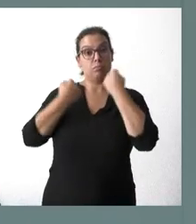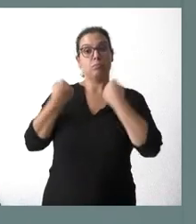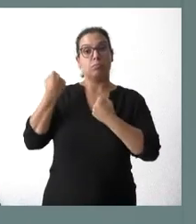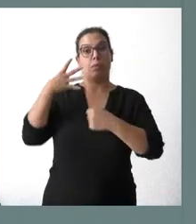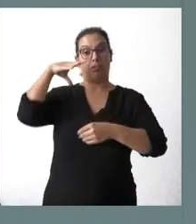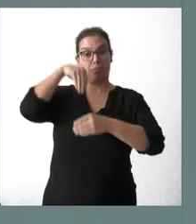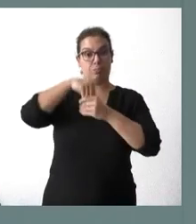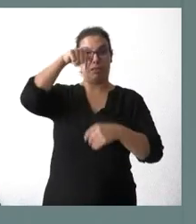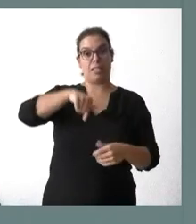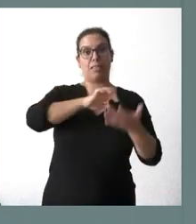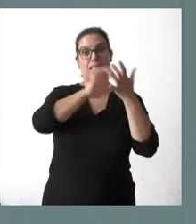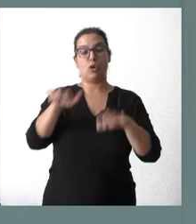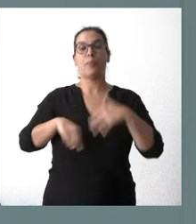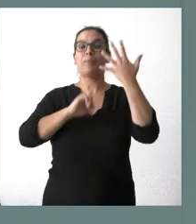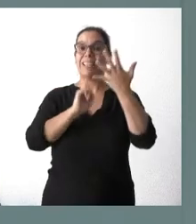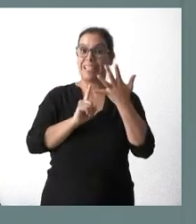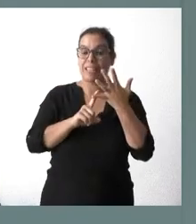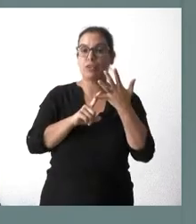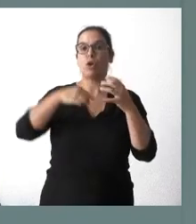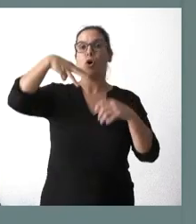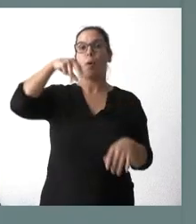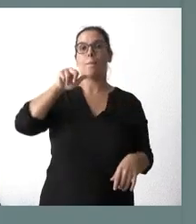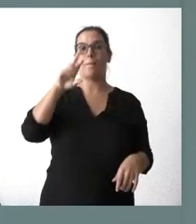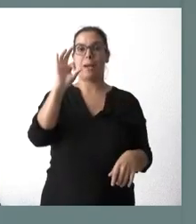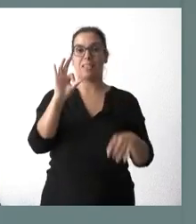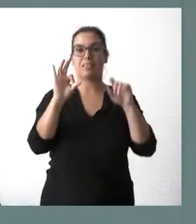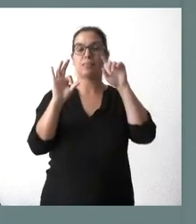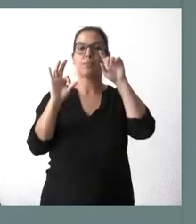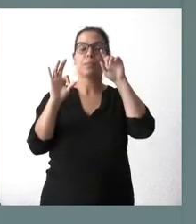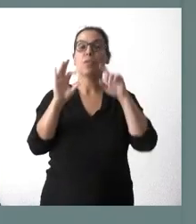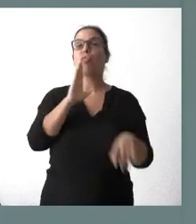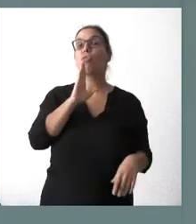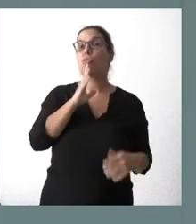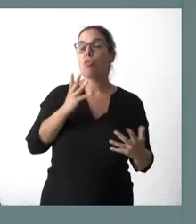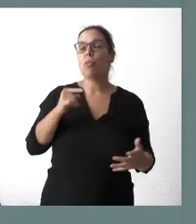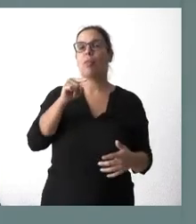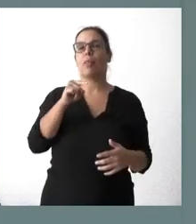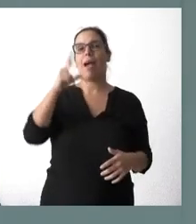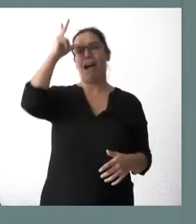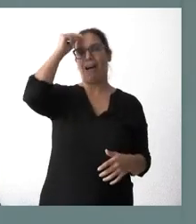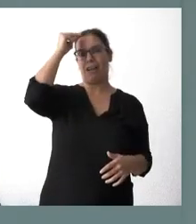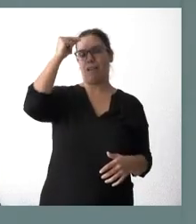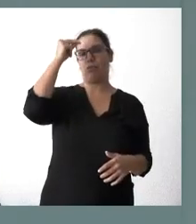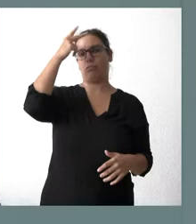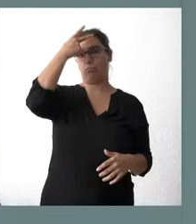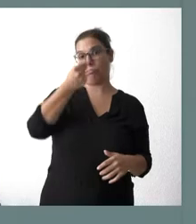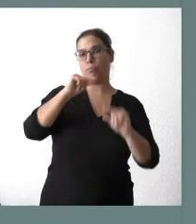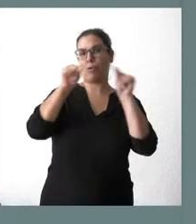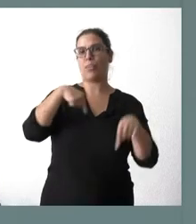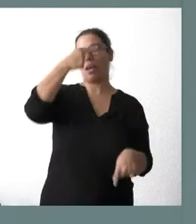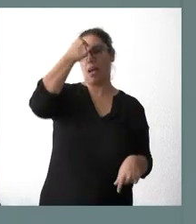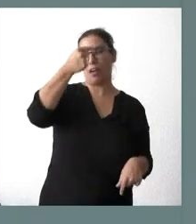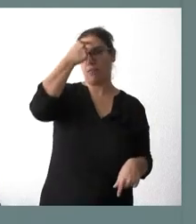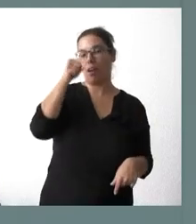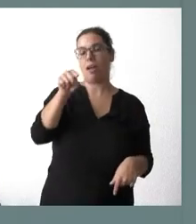comunidad autónoma. En quinto lugar, MARS, que está ubicada en este caso en Arevalo, en Ávila, con